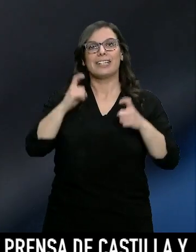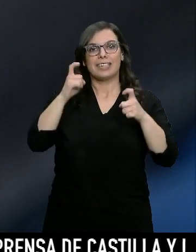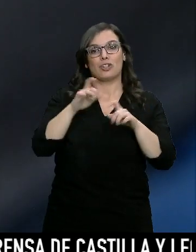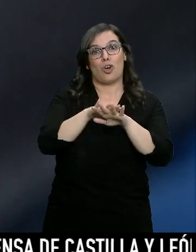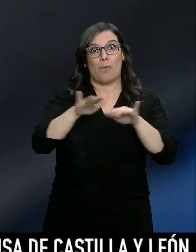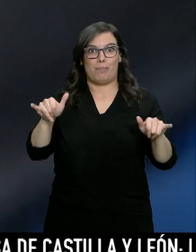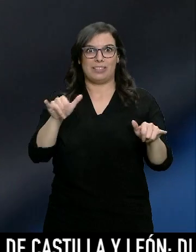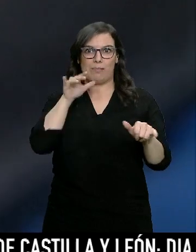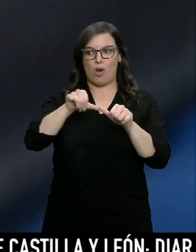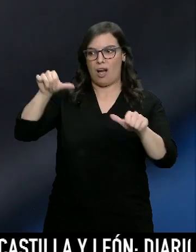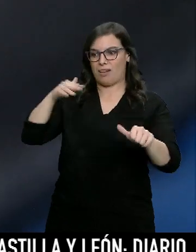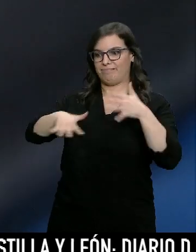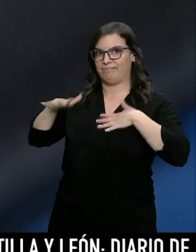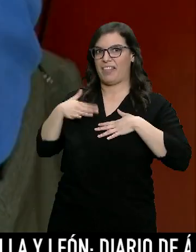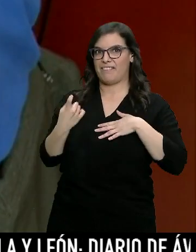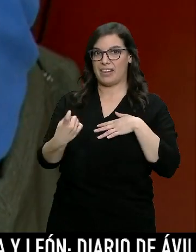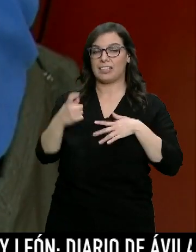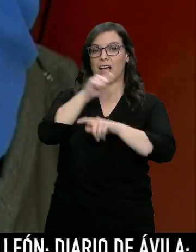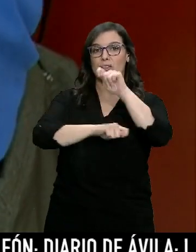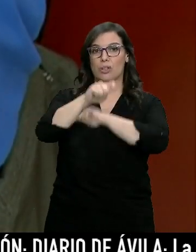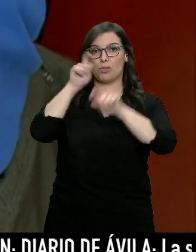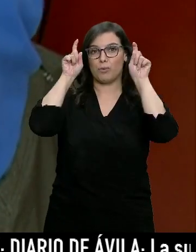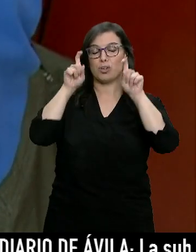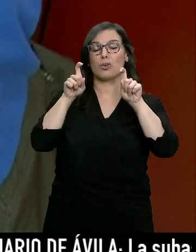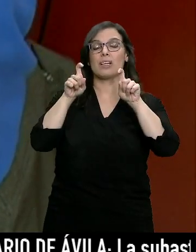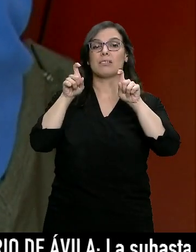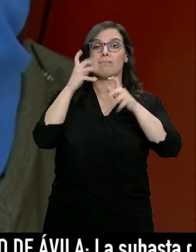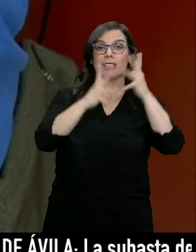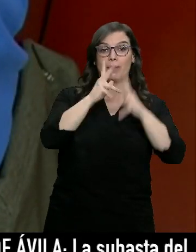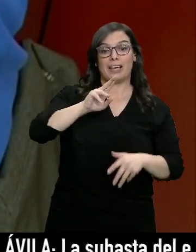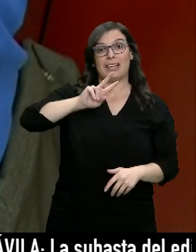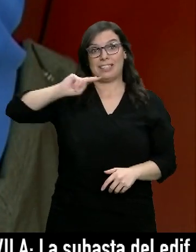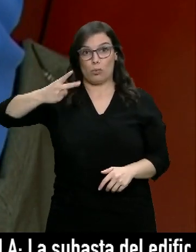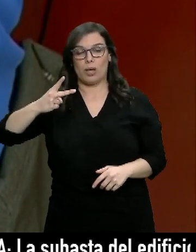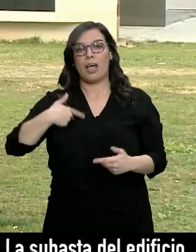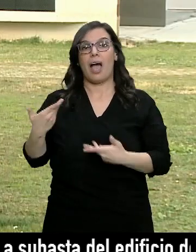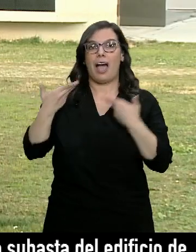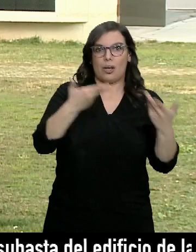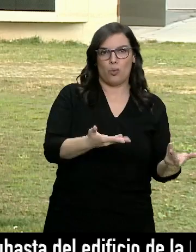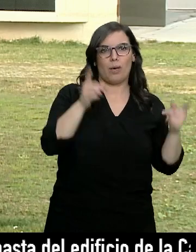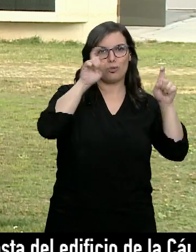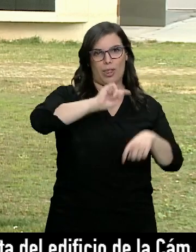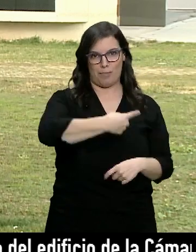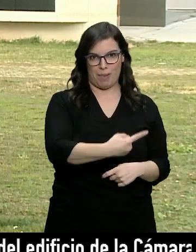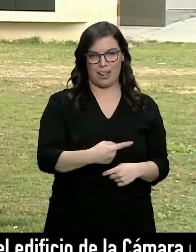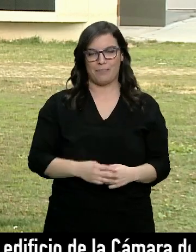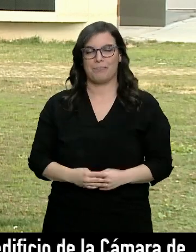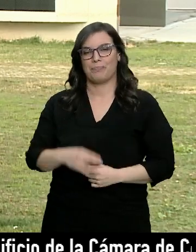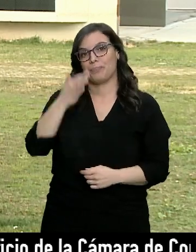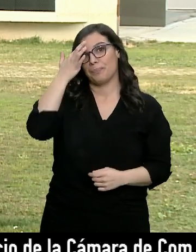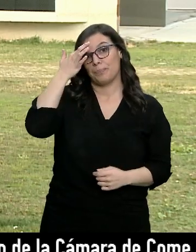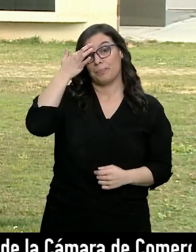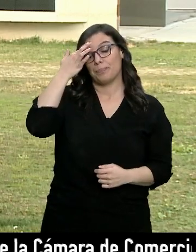la formación que falta. La Asociación de Docentes de Matemáticas de Secundaria ayuda a los maestros de primaria. Son conscientes que en